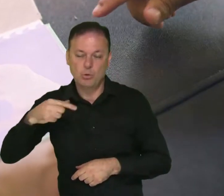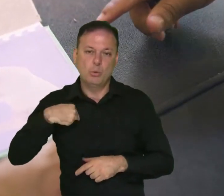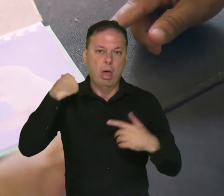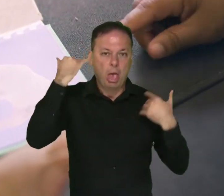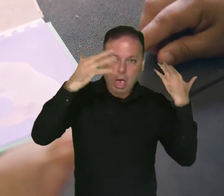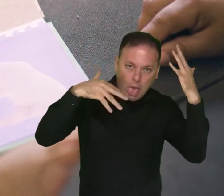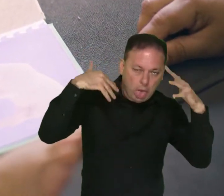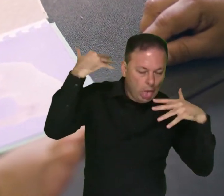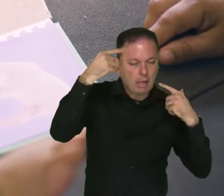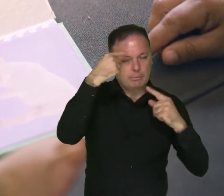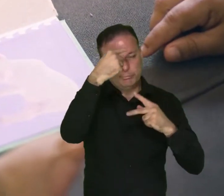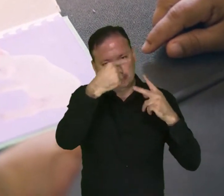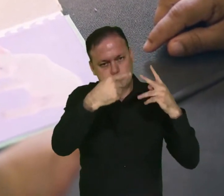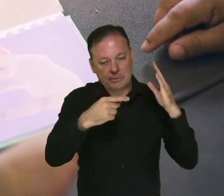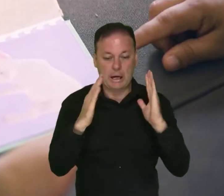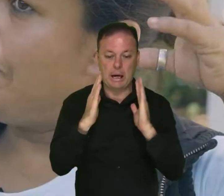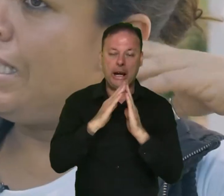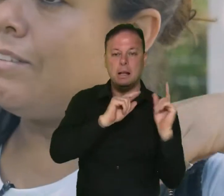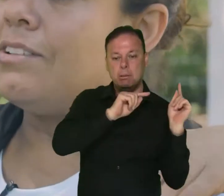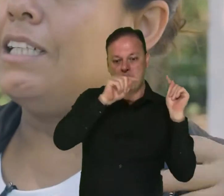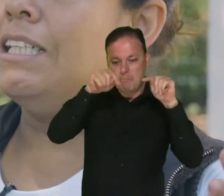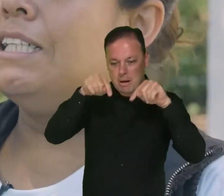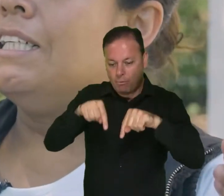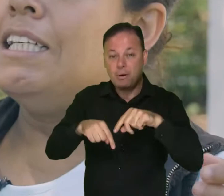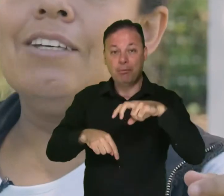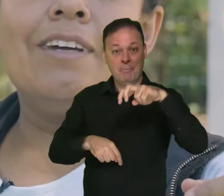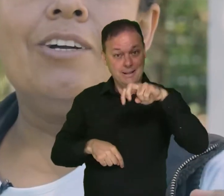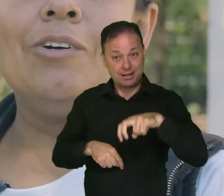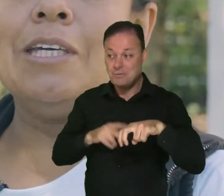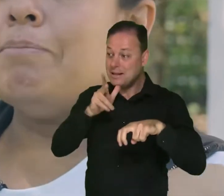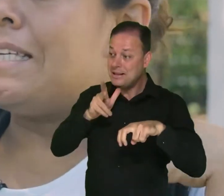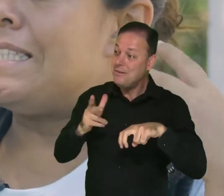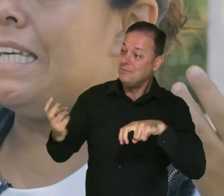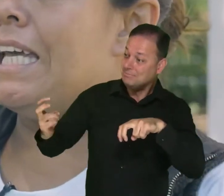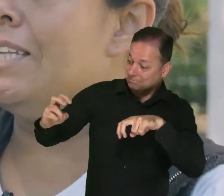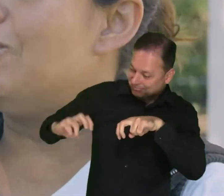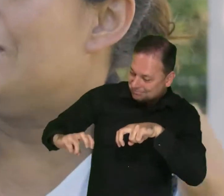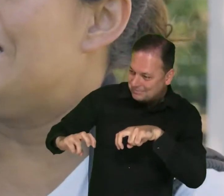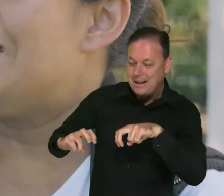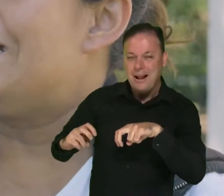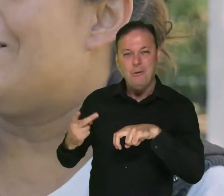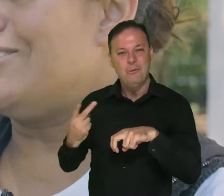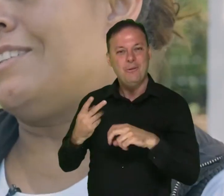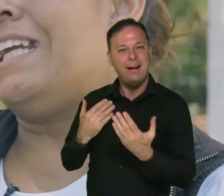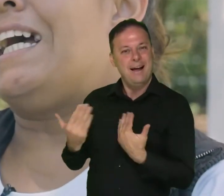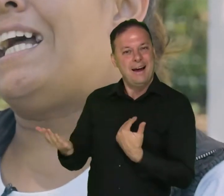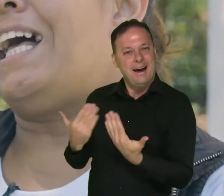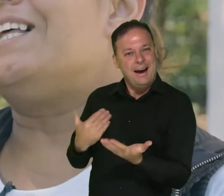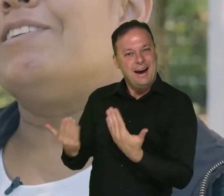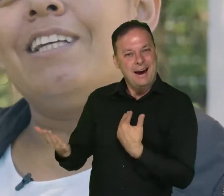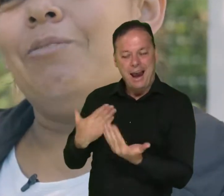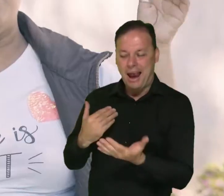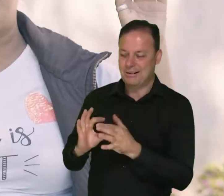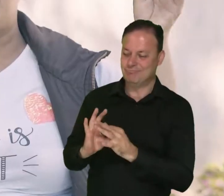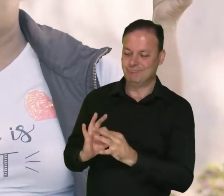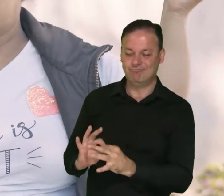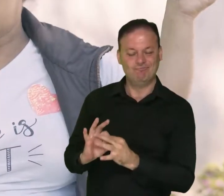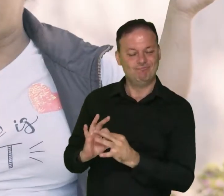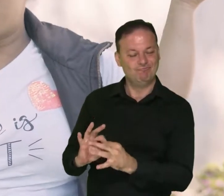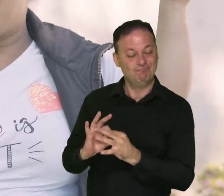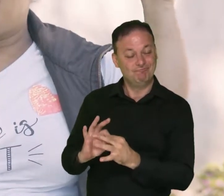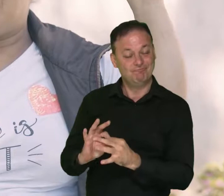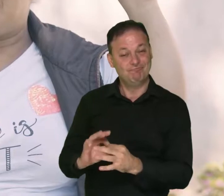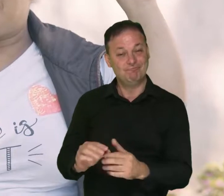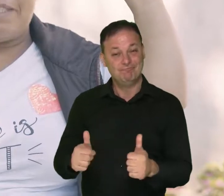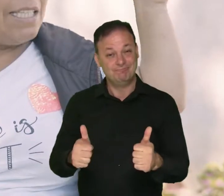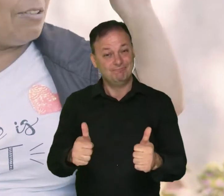Por ejemplo, yo vengo cargado así lleno de mil cosas y vengo y me siento en el coso relajadamente con mi hijo, tanto en